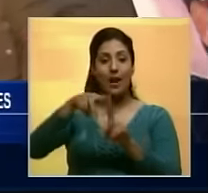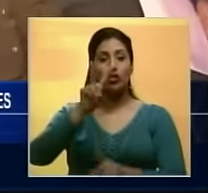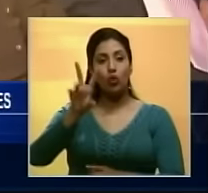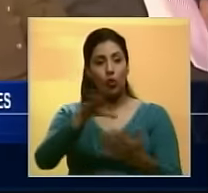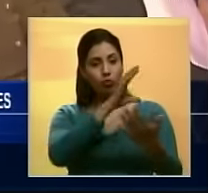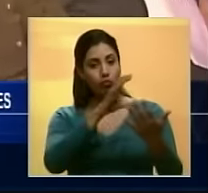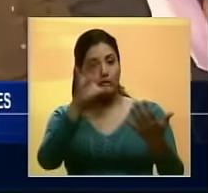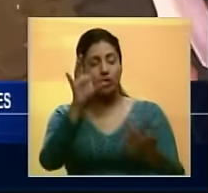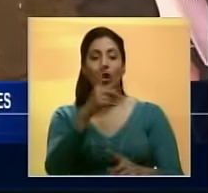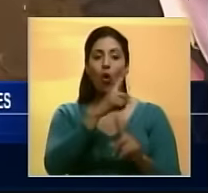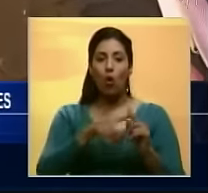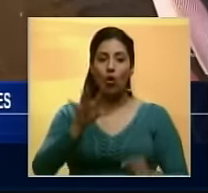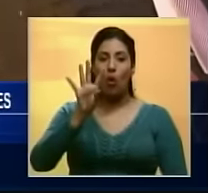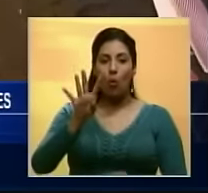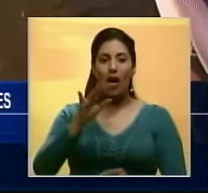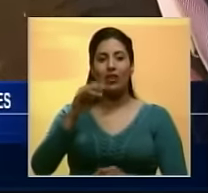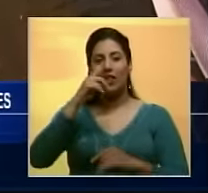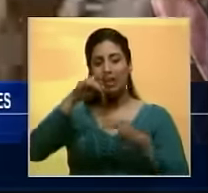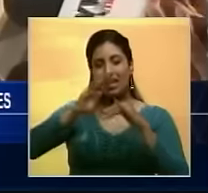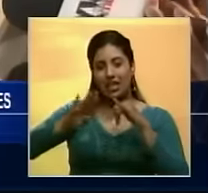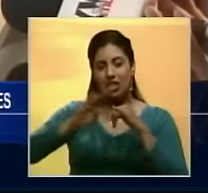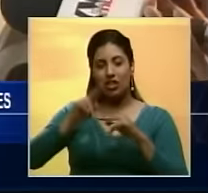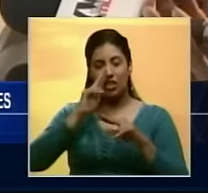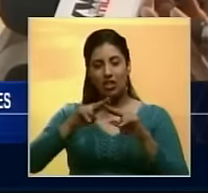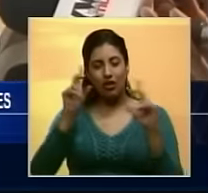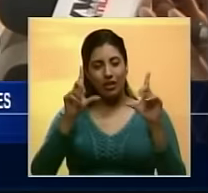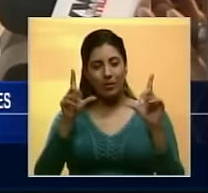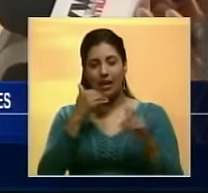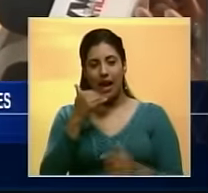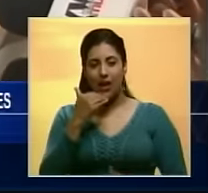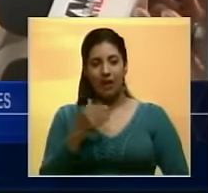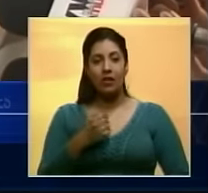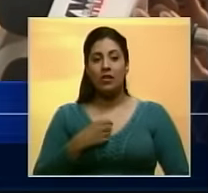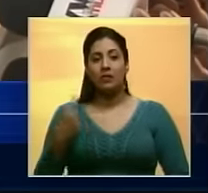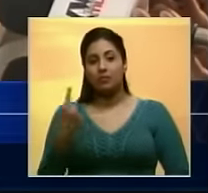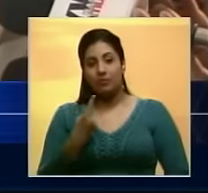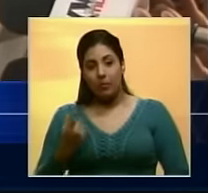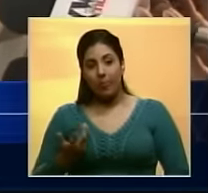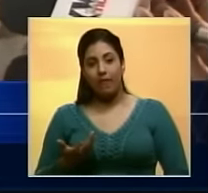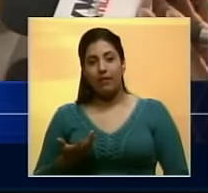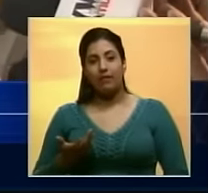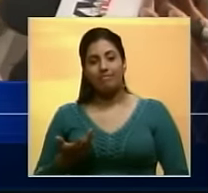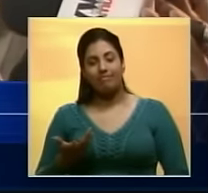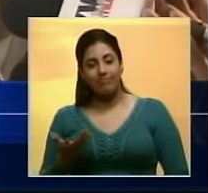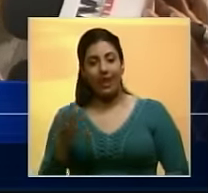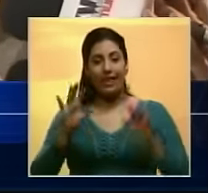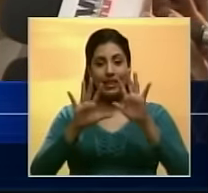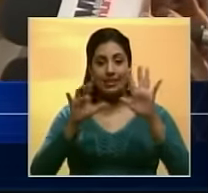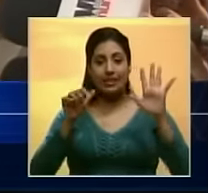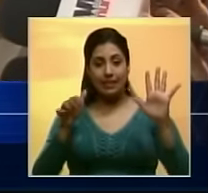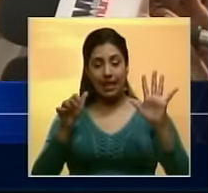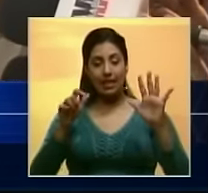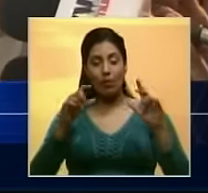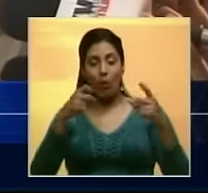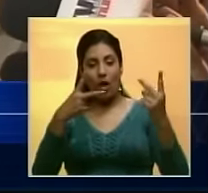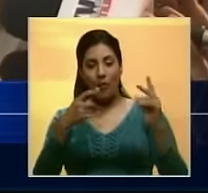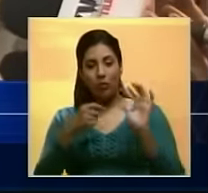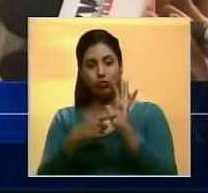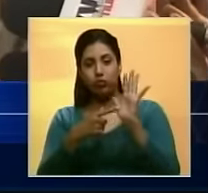musicales y cuatro series infantiles. No solamente estos 16 estrenos